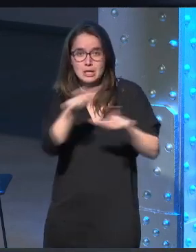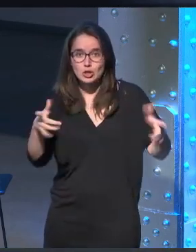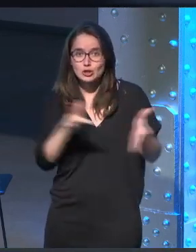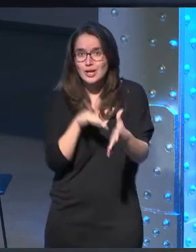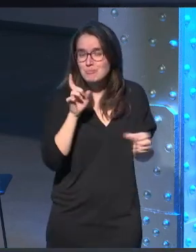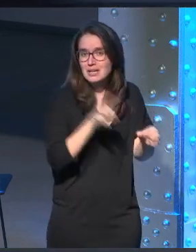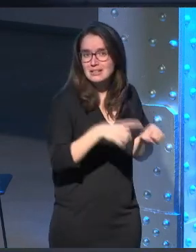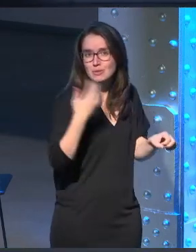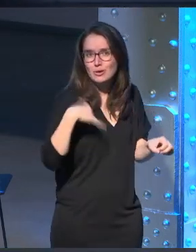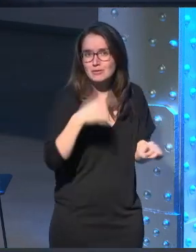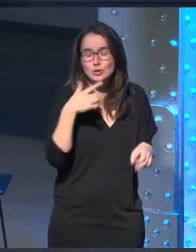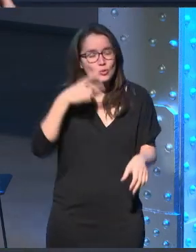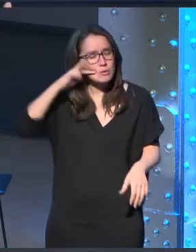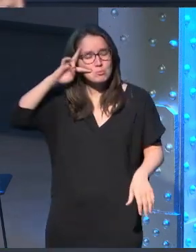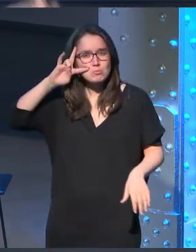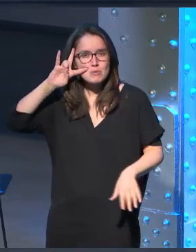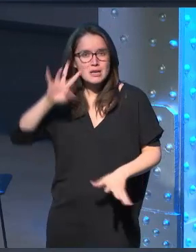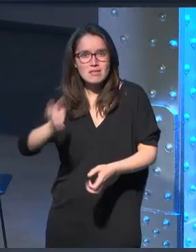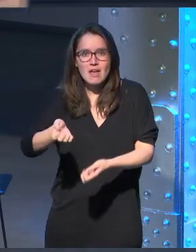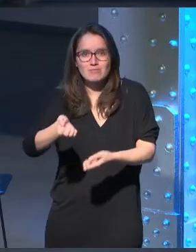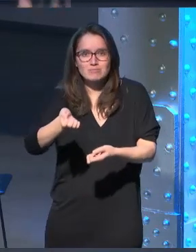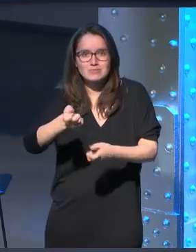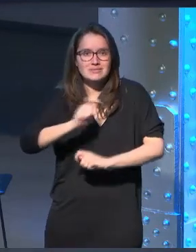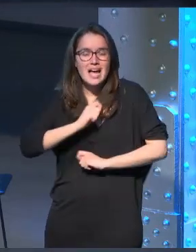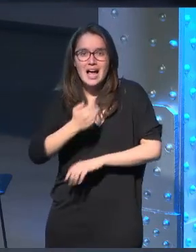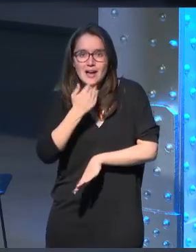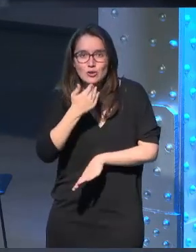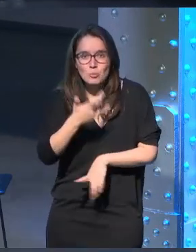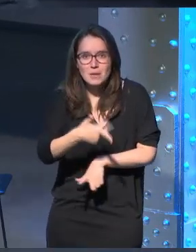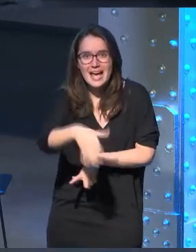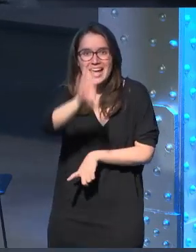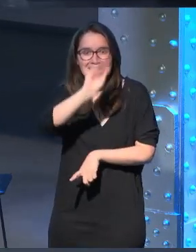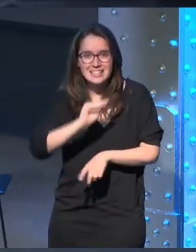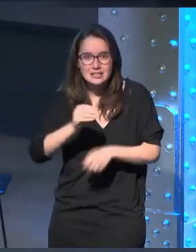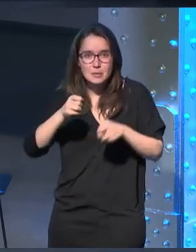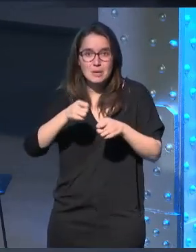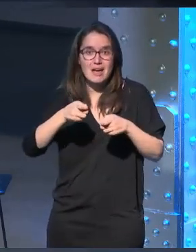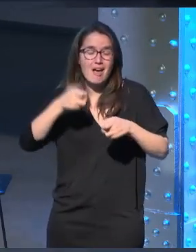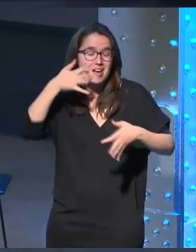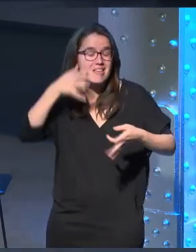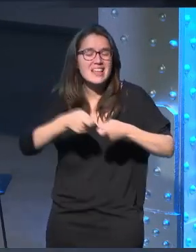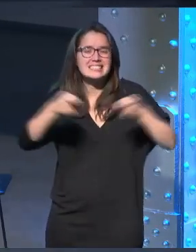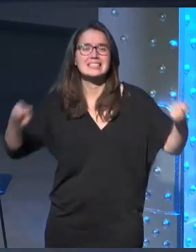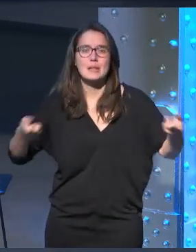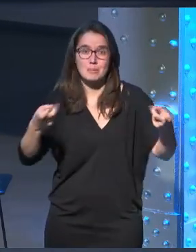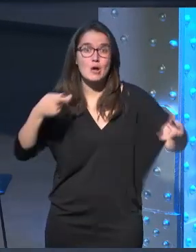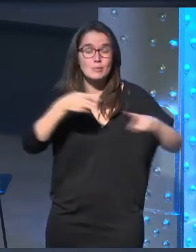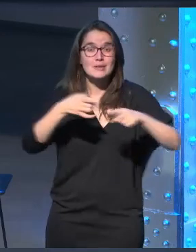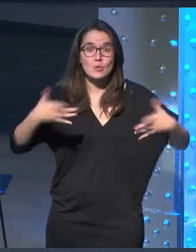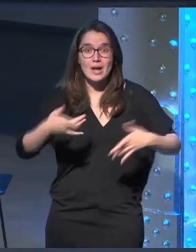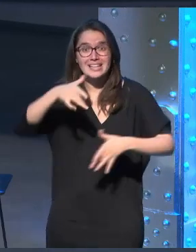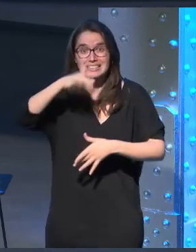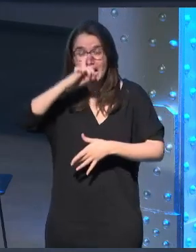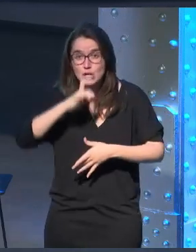que esa experiencia no la haya aportado no la haya dudado a entender para que sirve la realidad extendida este año hemos incorporado las